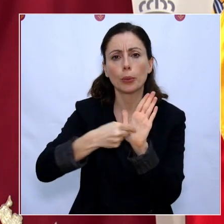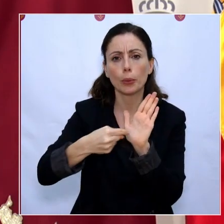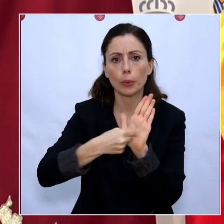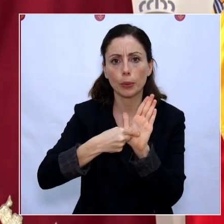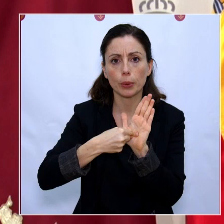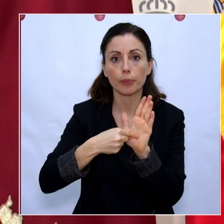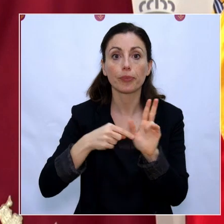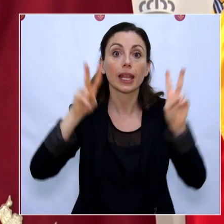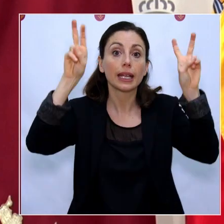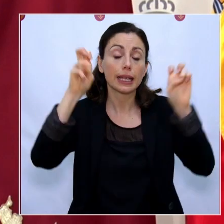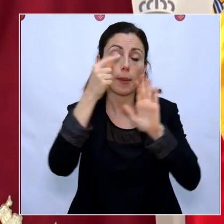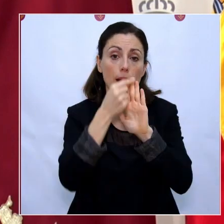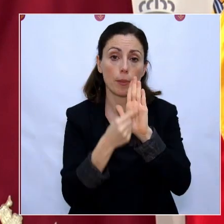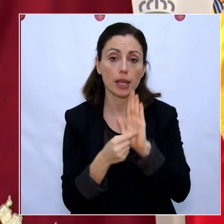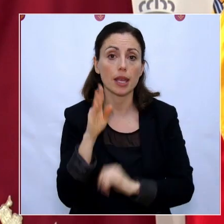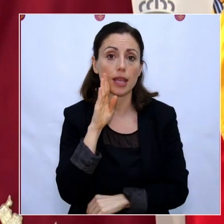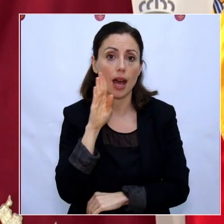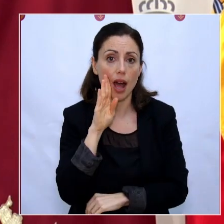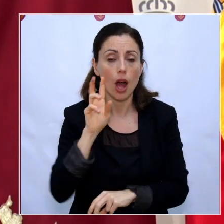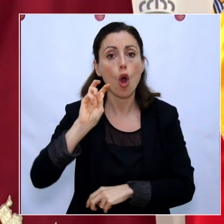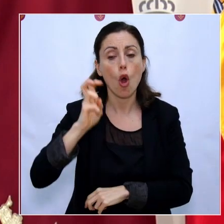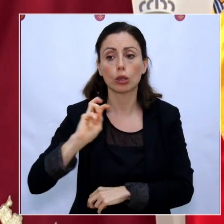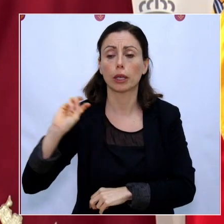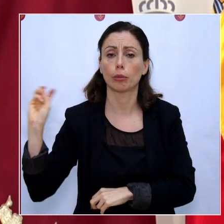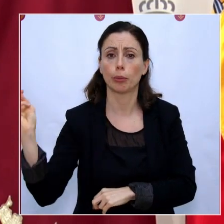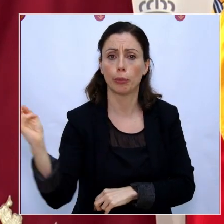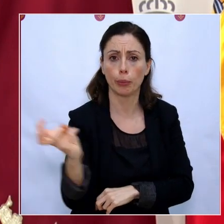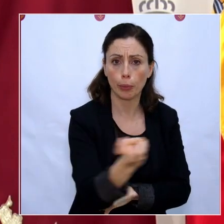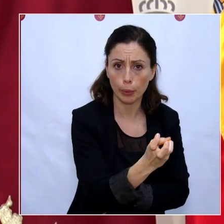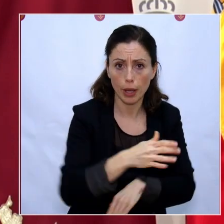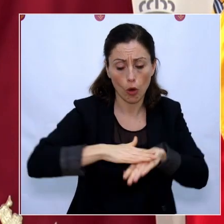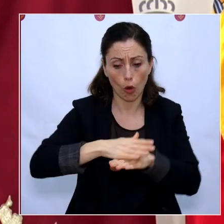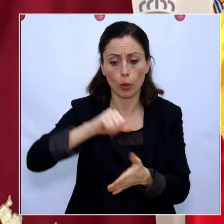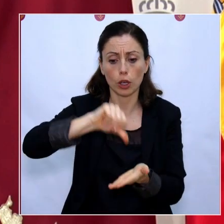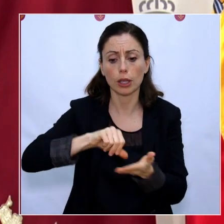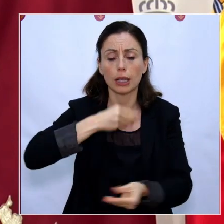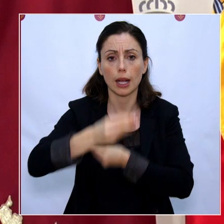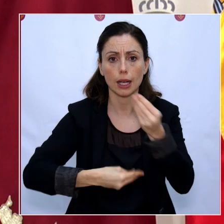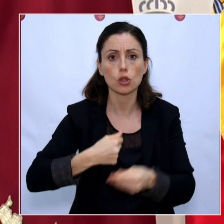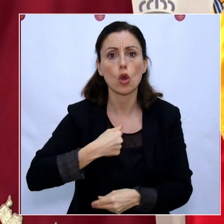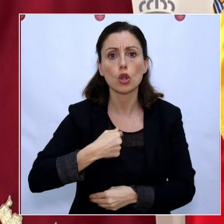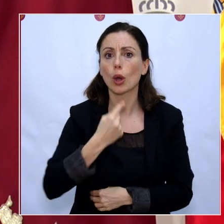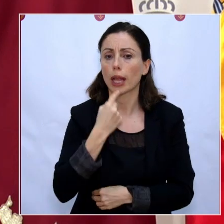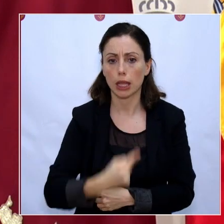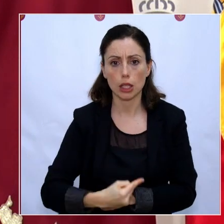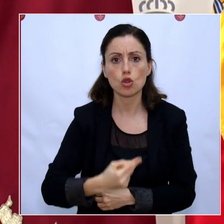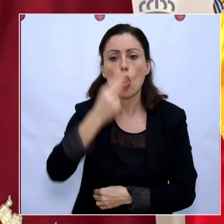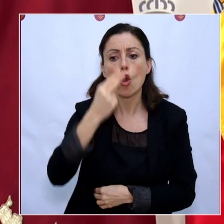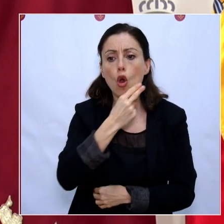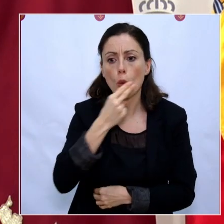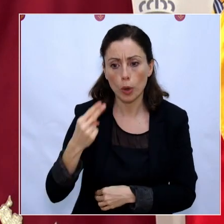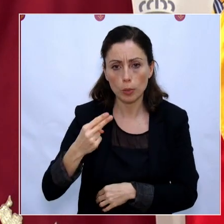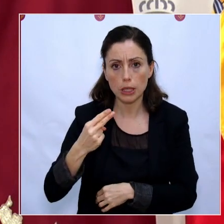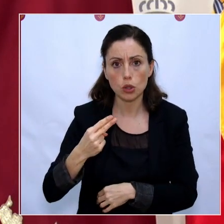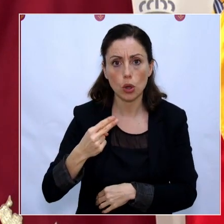Respecto a esta medida, como a tantas otras que ha llevado a cabo el Ejecutivo central, le he mostrado mi lealtad y la de todo el